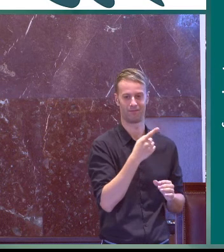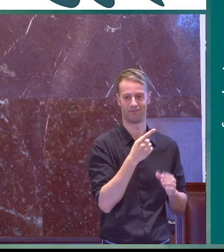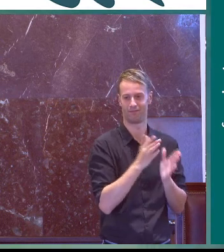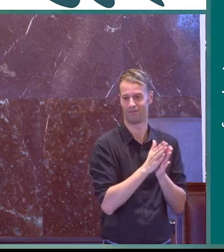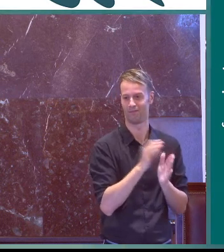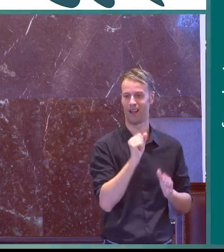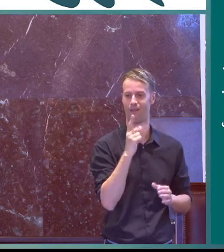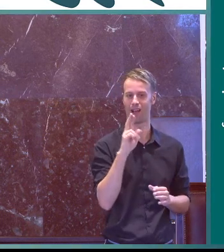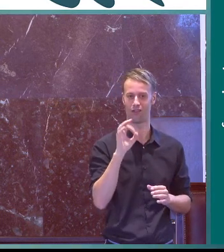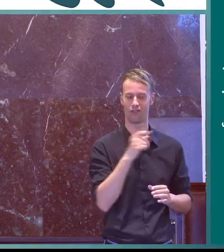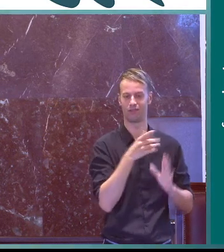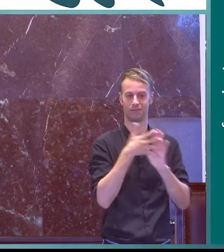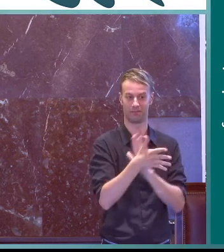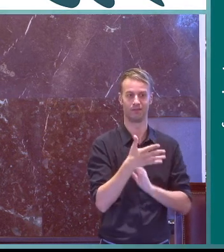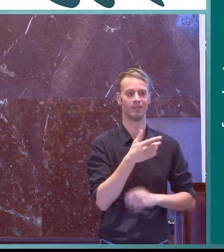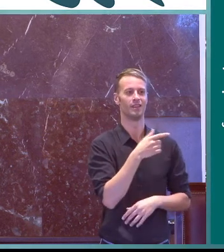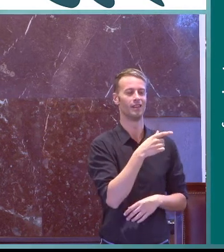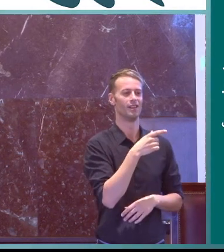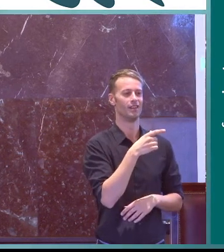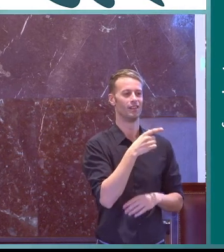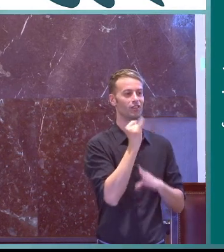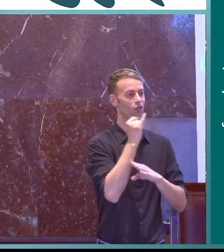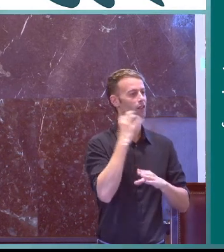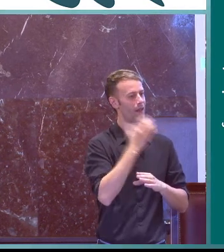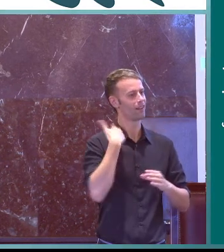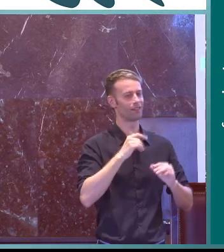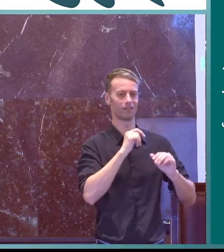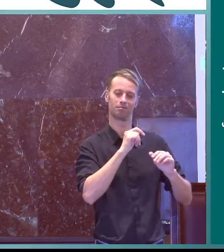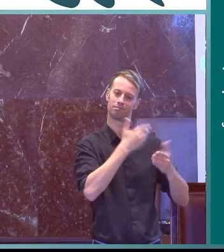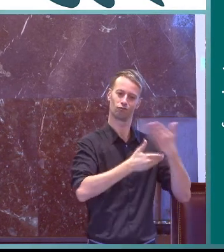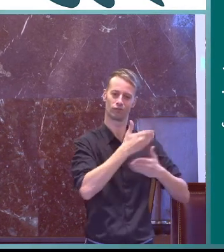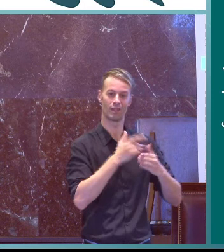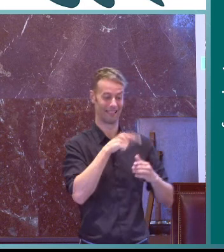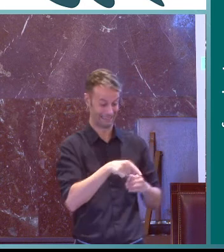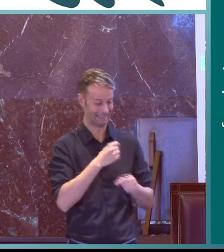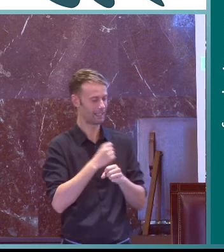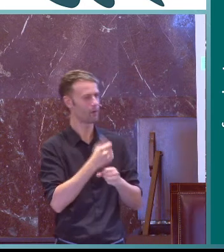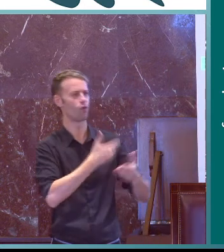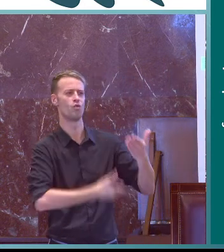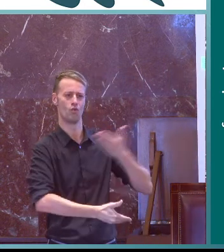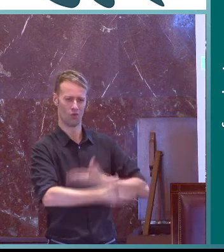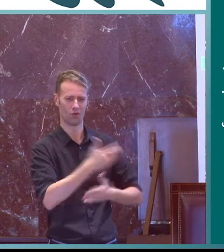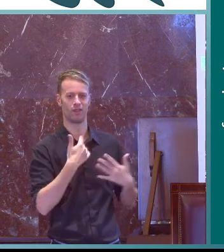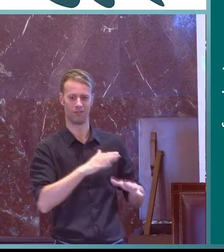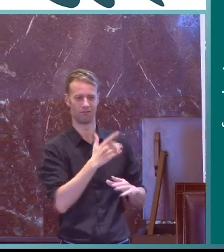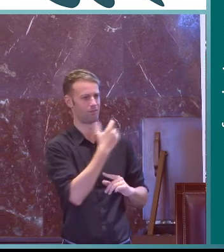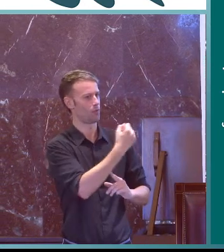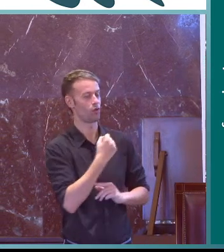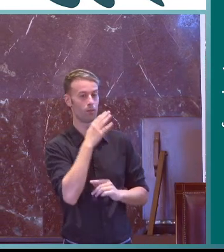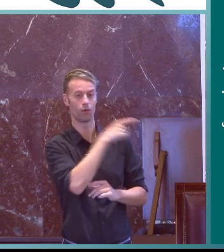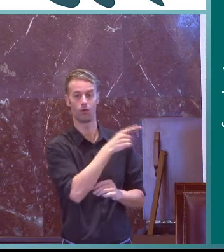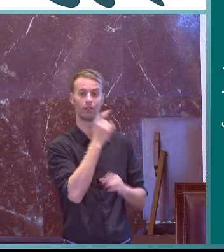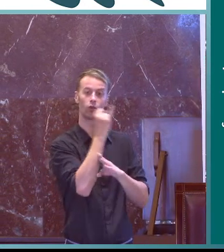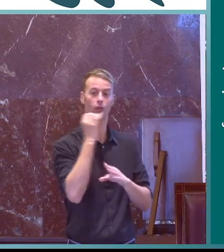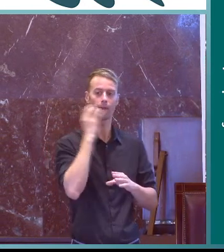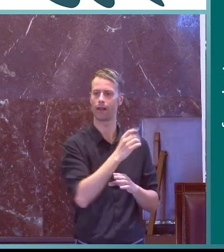lo que decía antes Álvaro explicaba que el Instituto Cervantes colaboró precisamente para hacer este trabajo y la